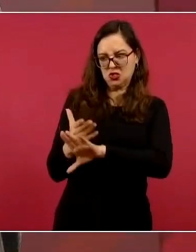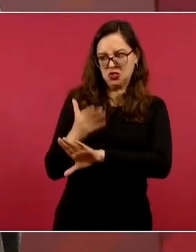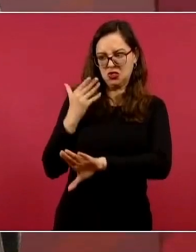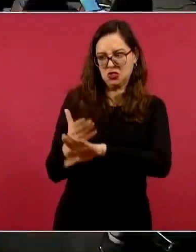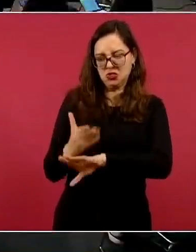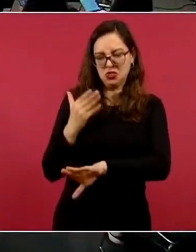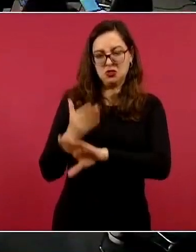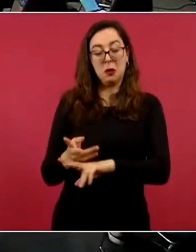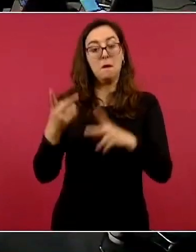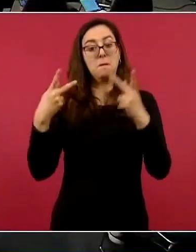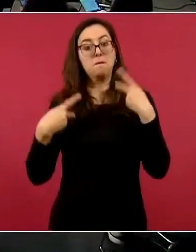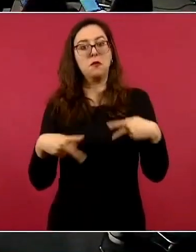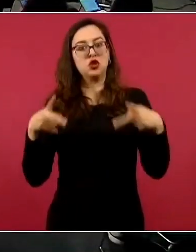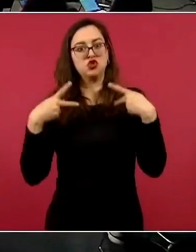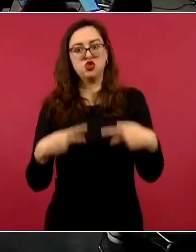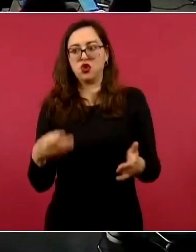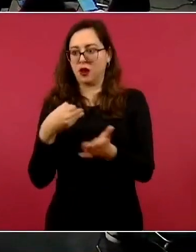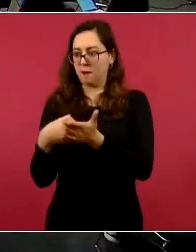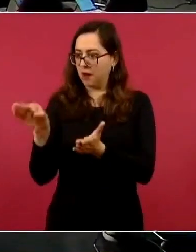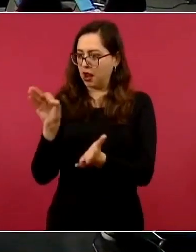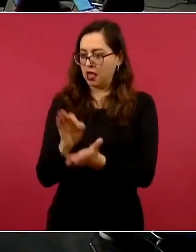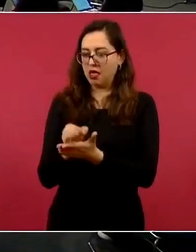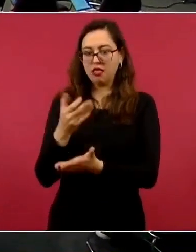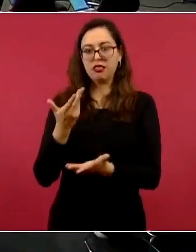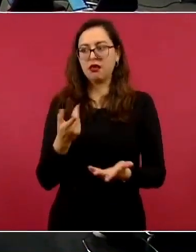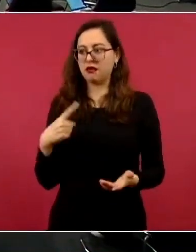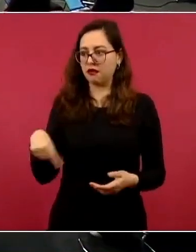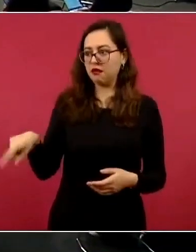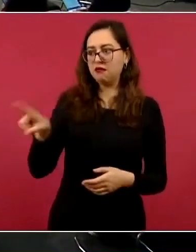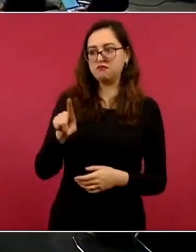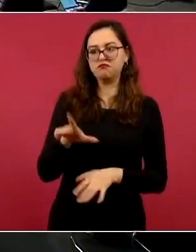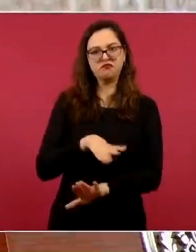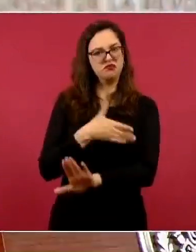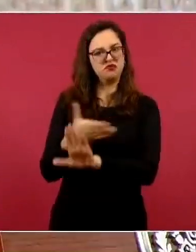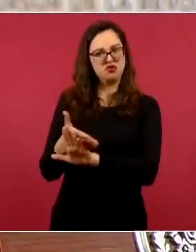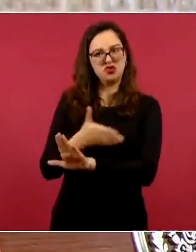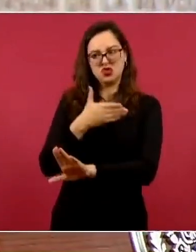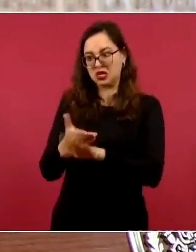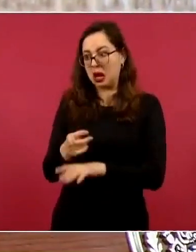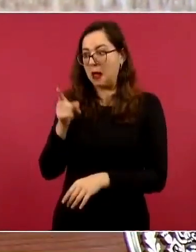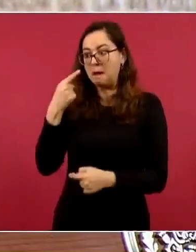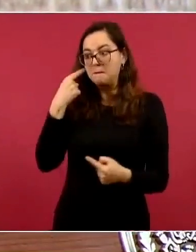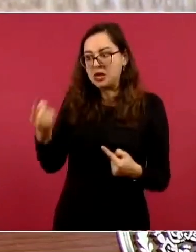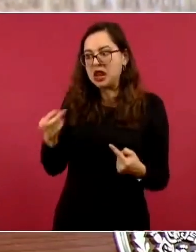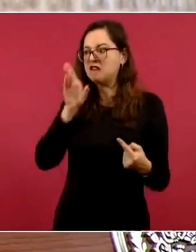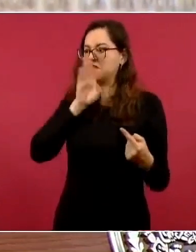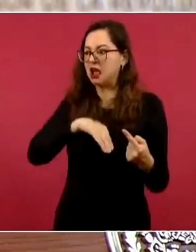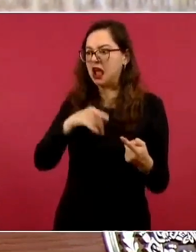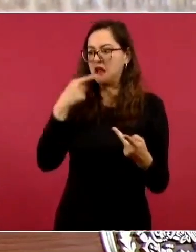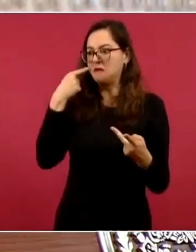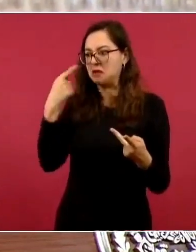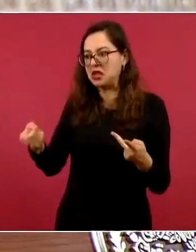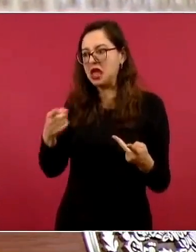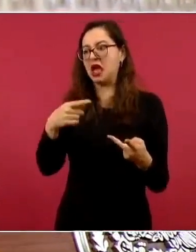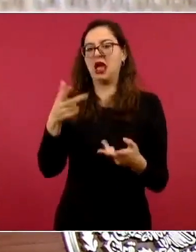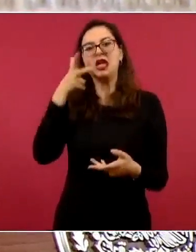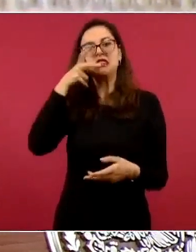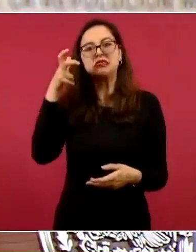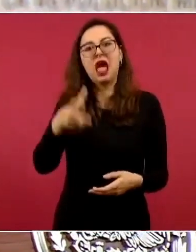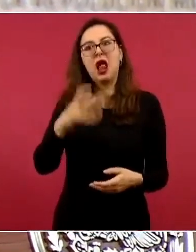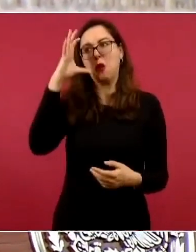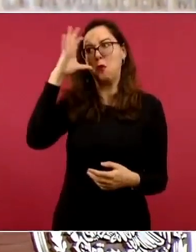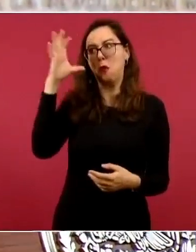buscándoles a defectos, a Hidalgo, a